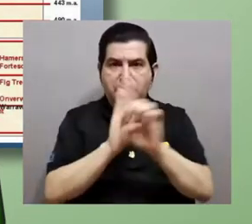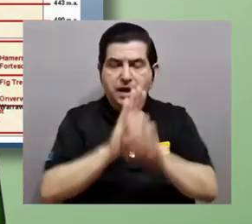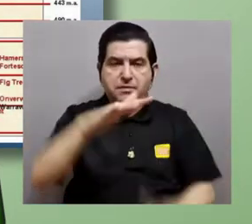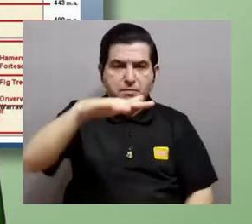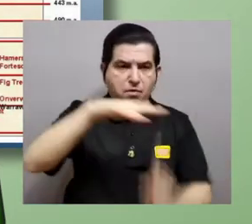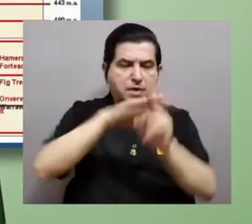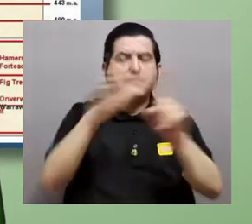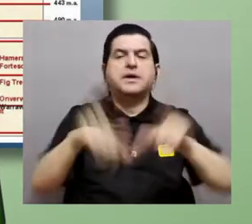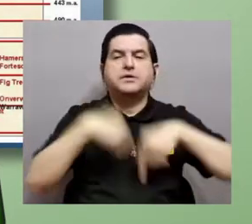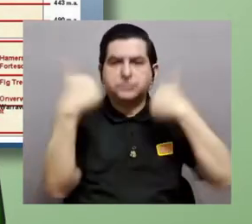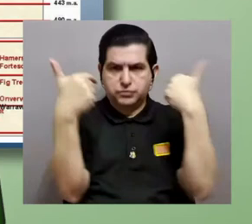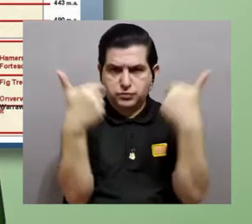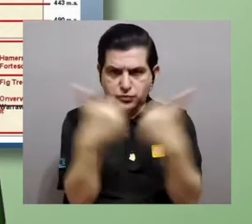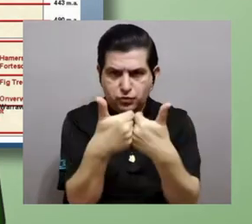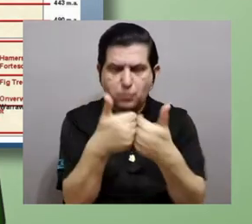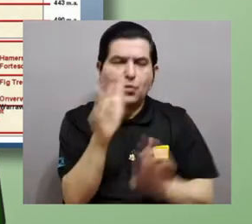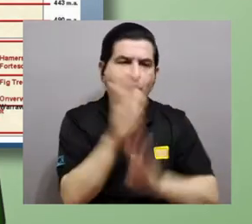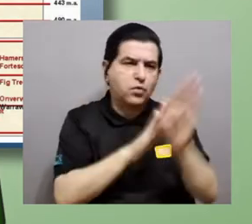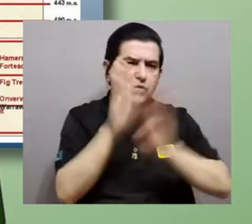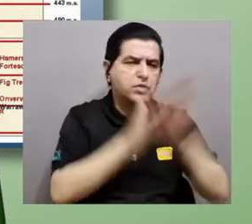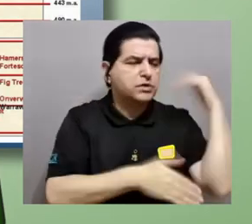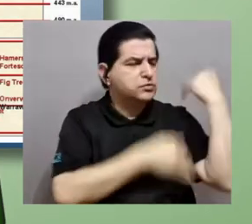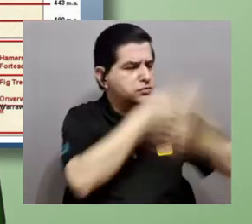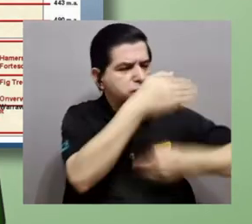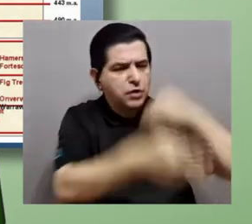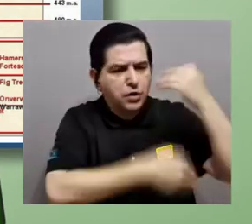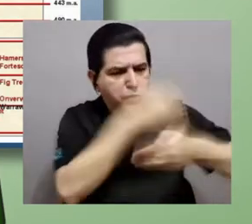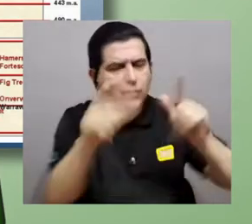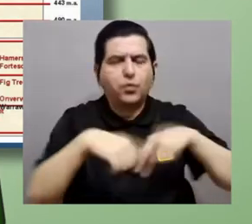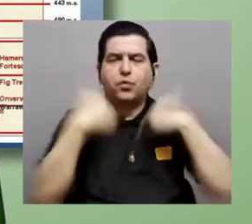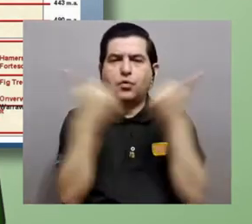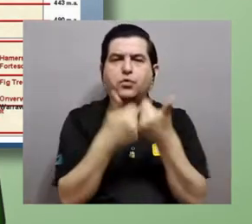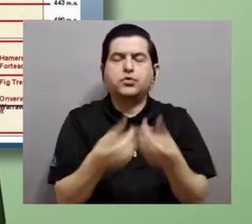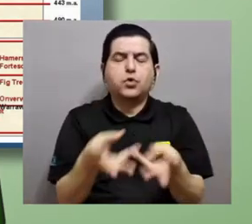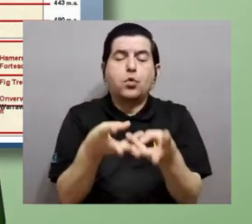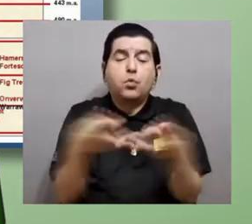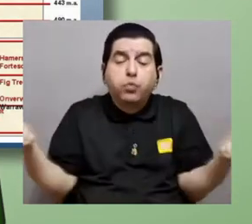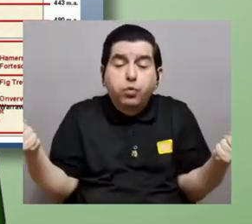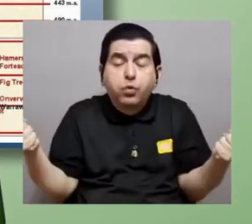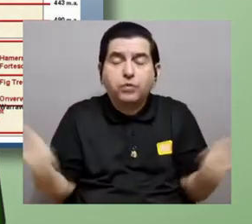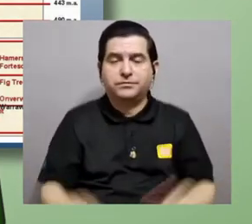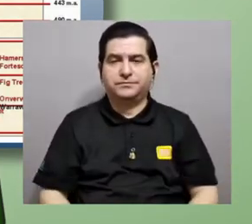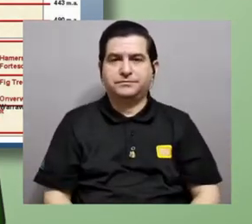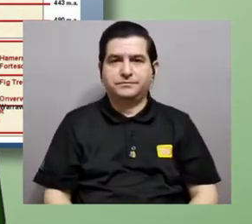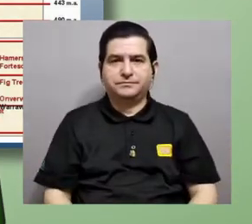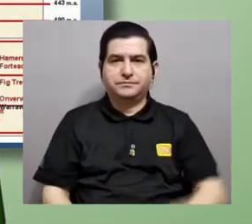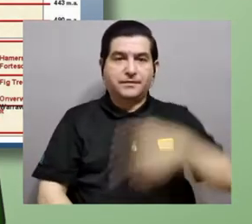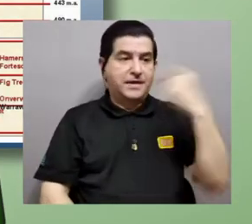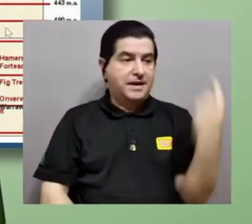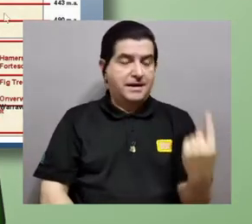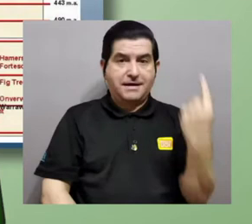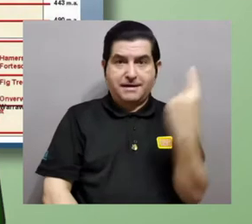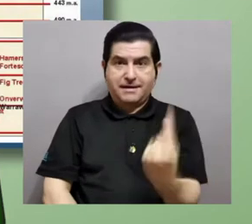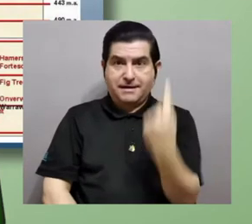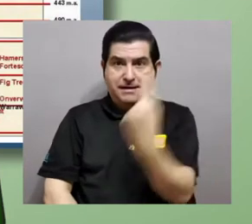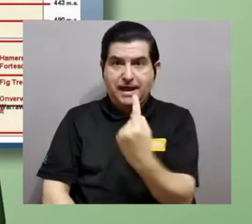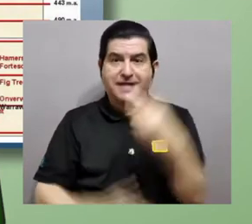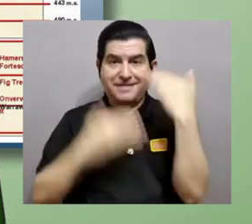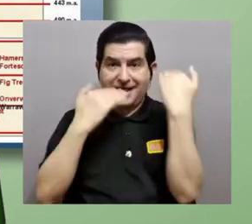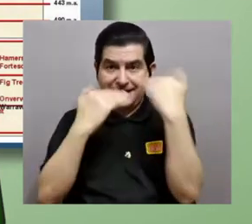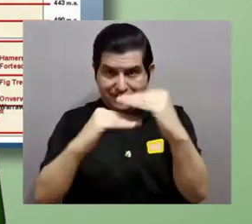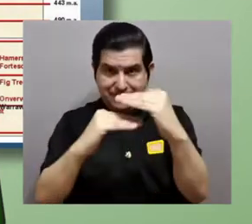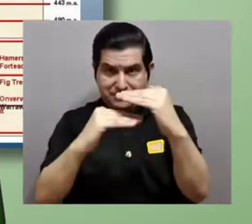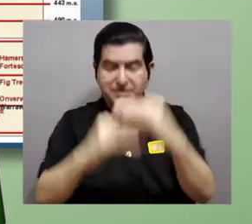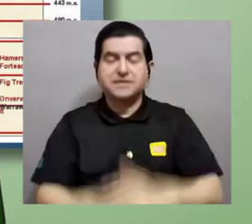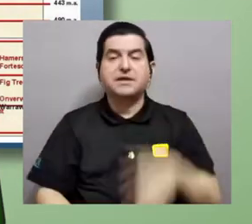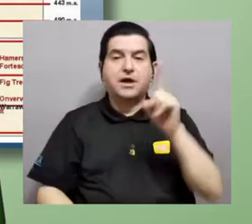como aparición de grupos, desarrollo, evolución de grupos, extinciones, etcétera. Entonces, cada límite